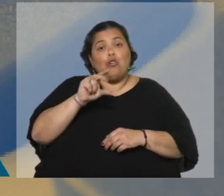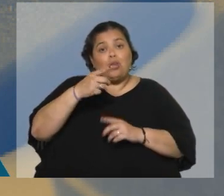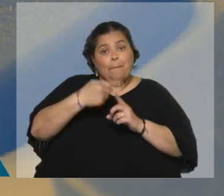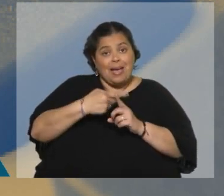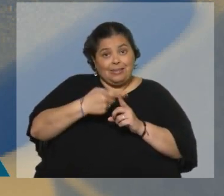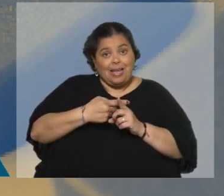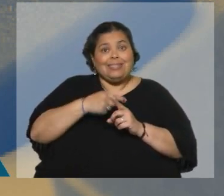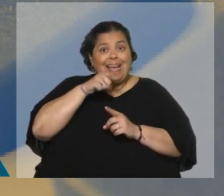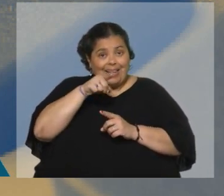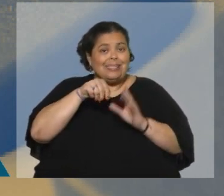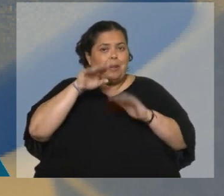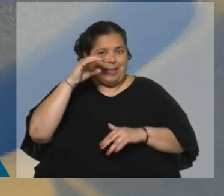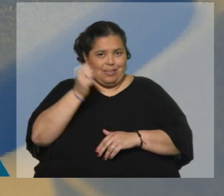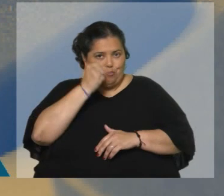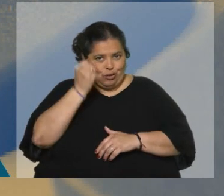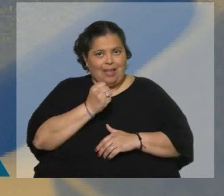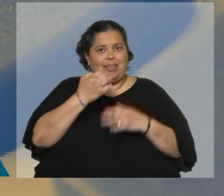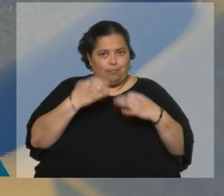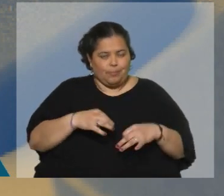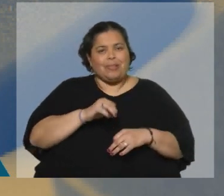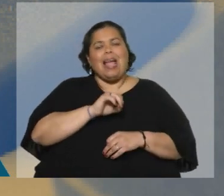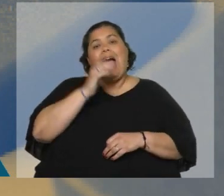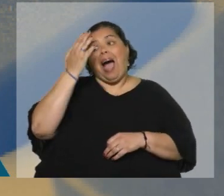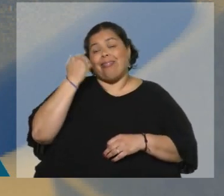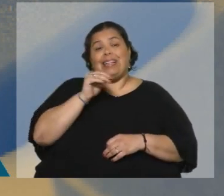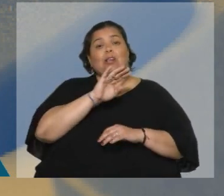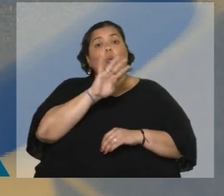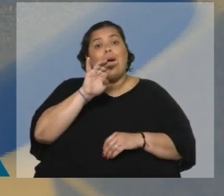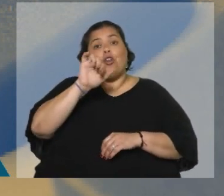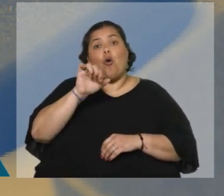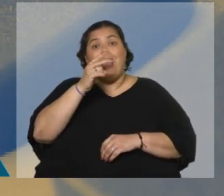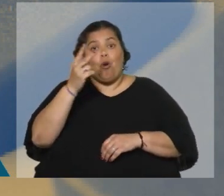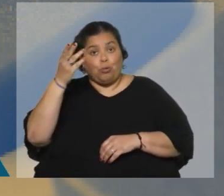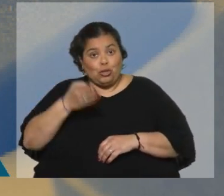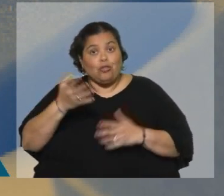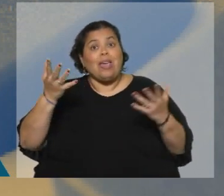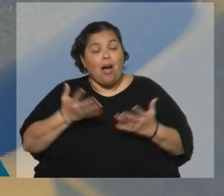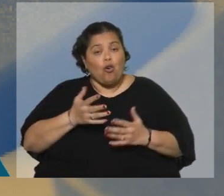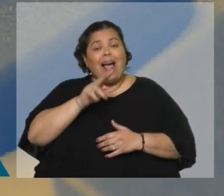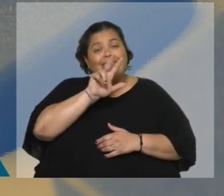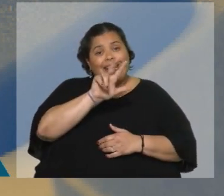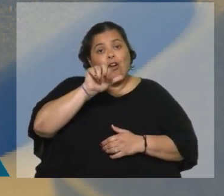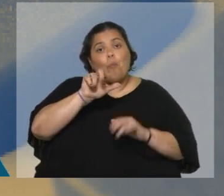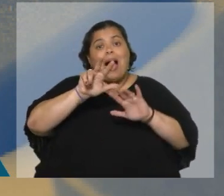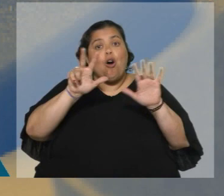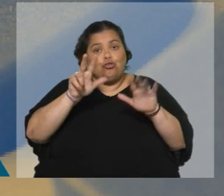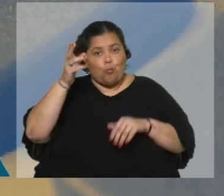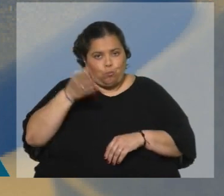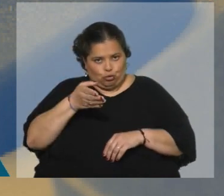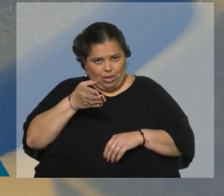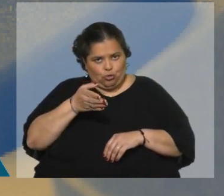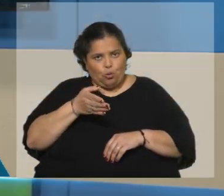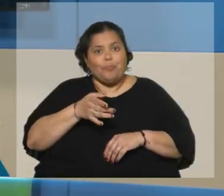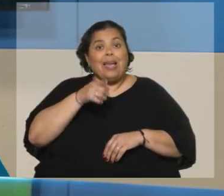referencia que seguimos mes a mes, era 4,2% y ahora es 3,8%.